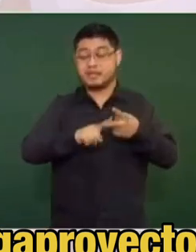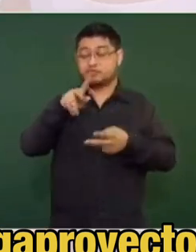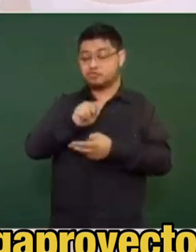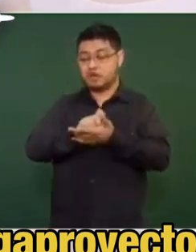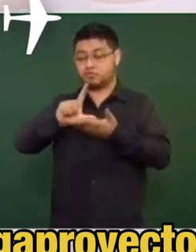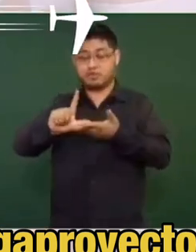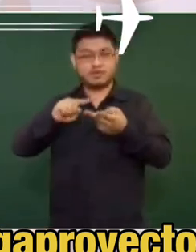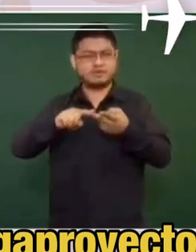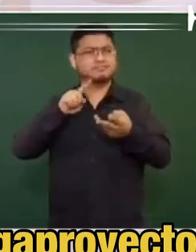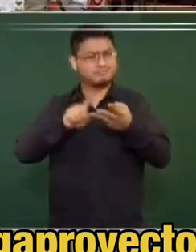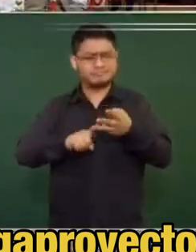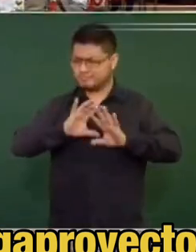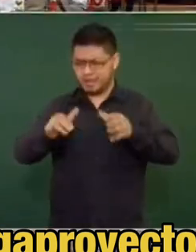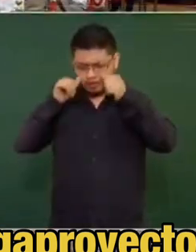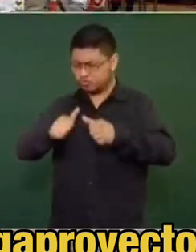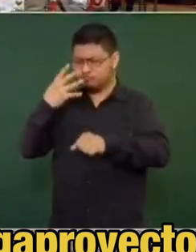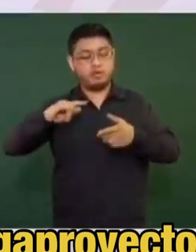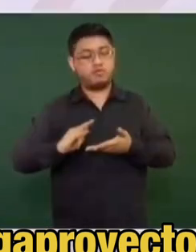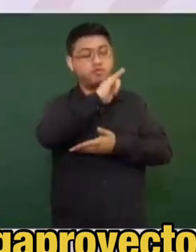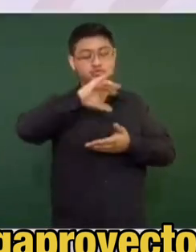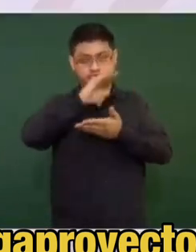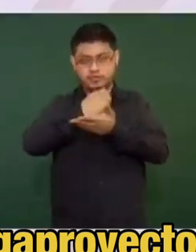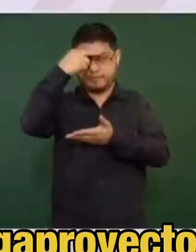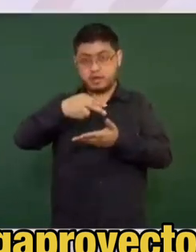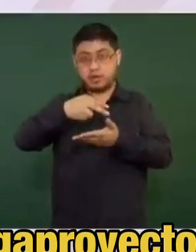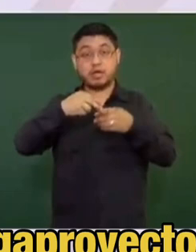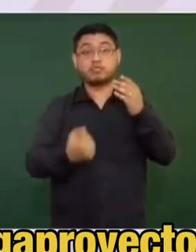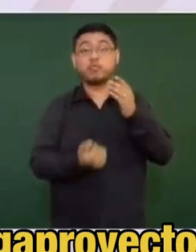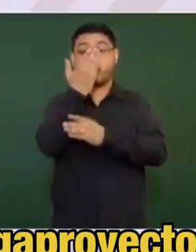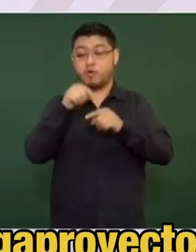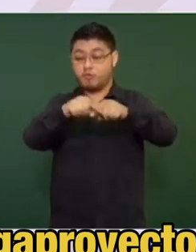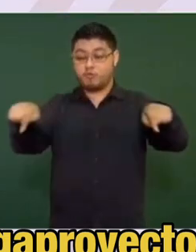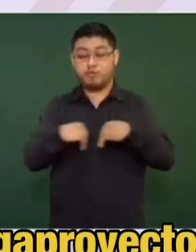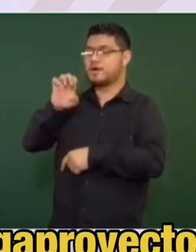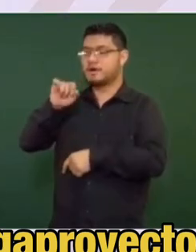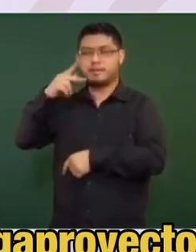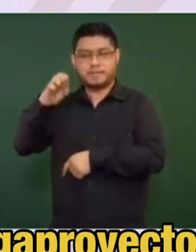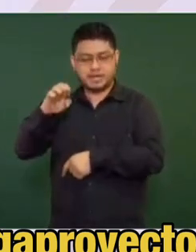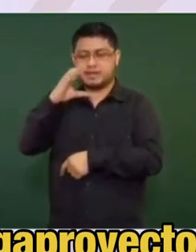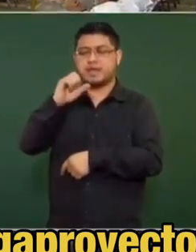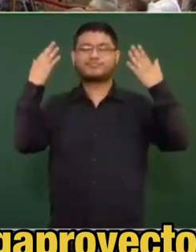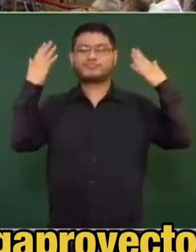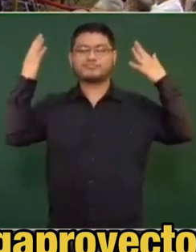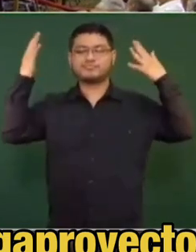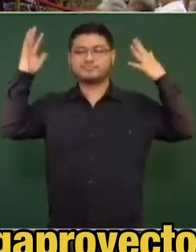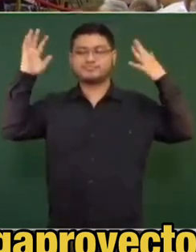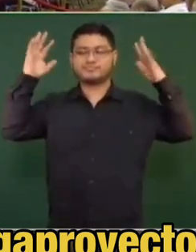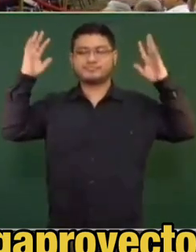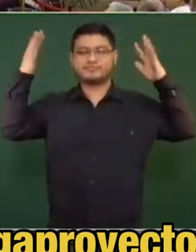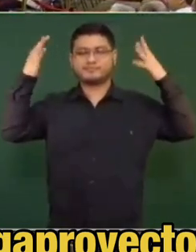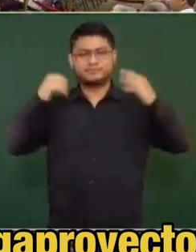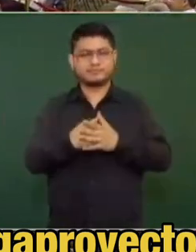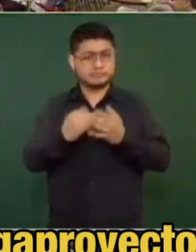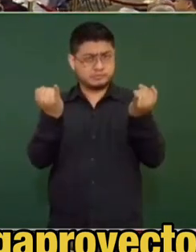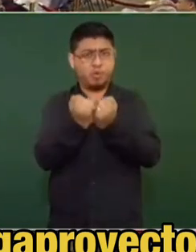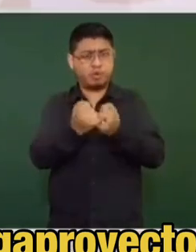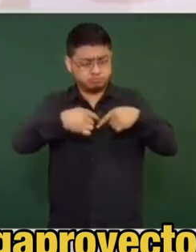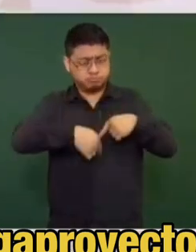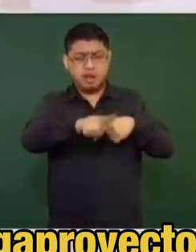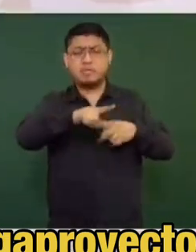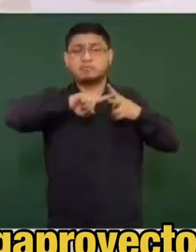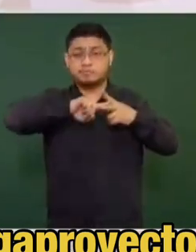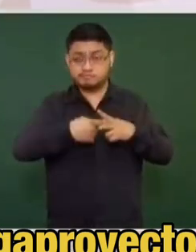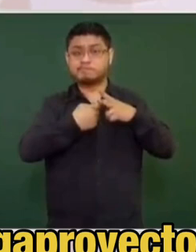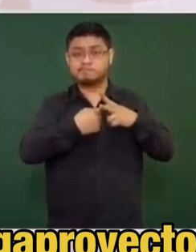Tuxtla Gutiérrez. Se da mantenimiento permanente del aeropuerto Benito Juárez. Estamos construyendo el nuevo aeropuerto internacional de Tulum. Estamos por iniciar la operación